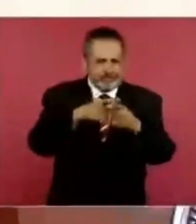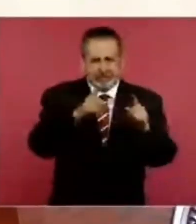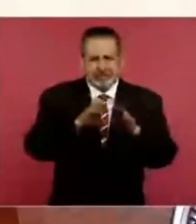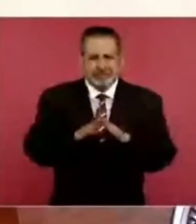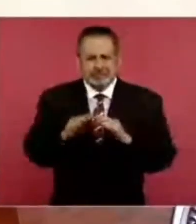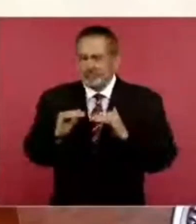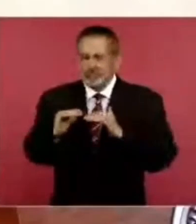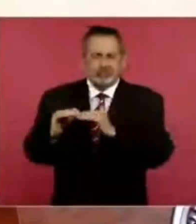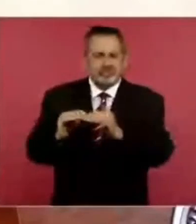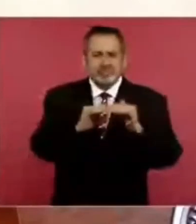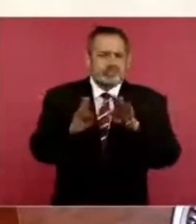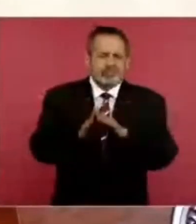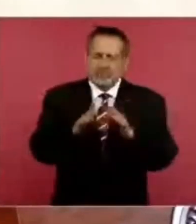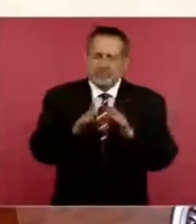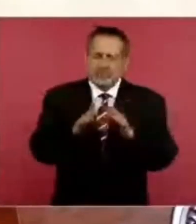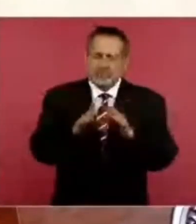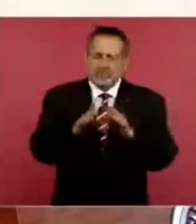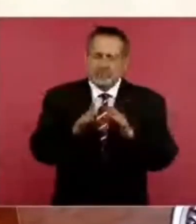democracia.